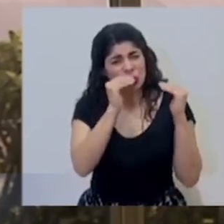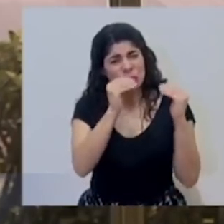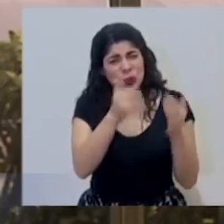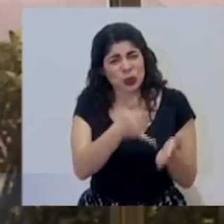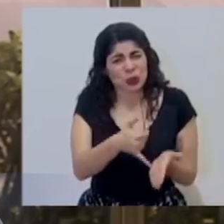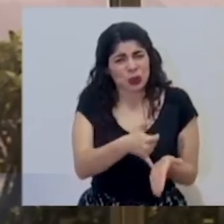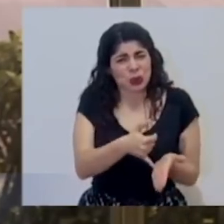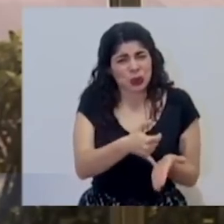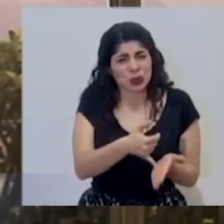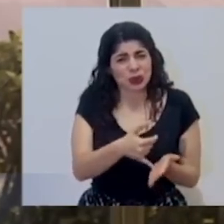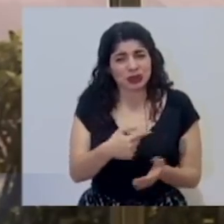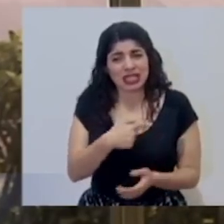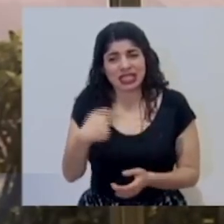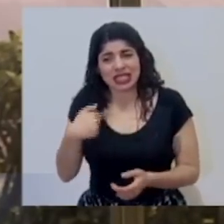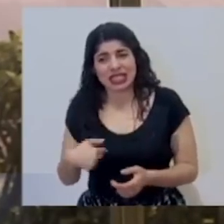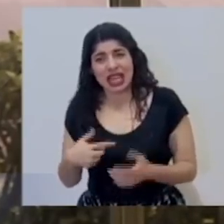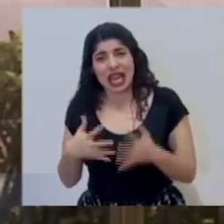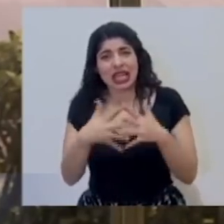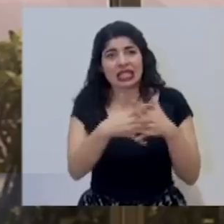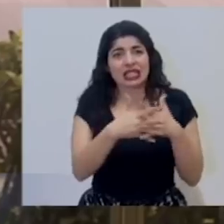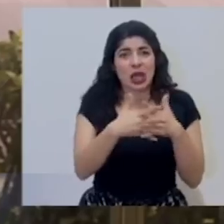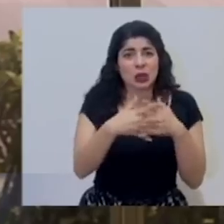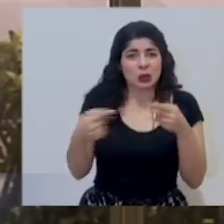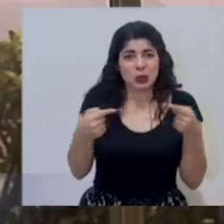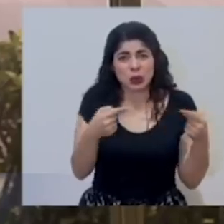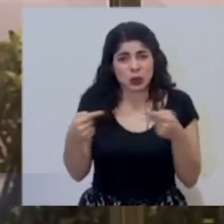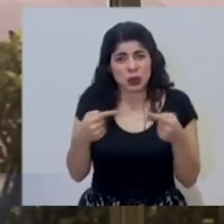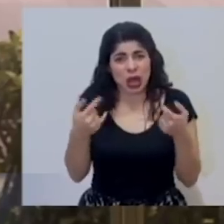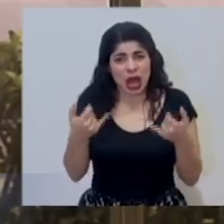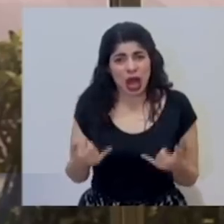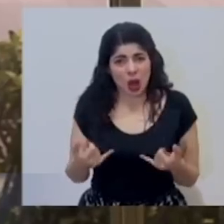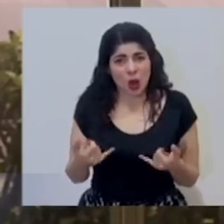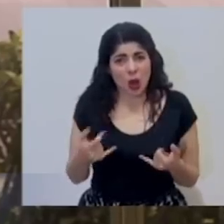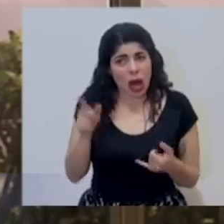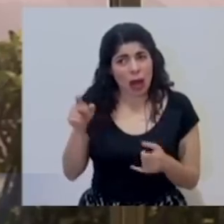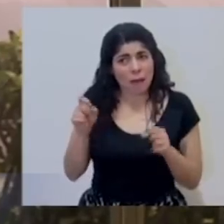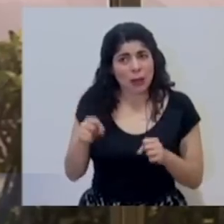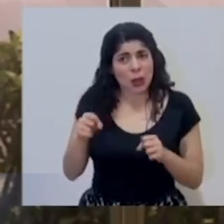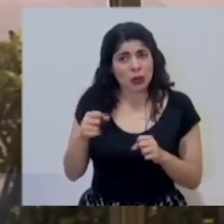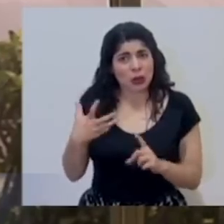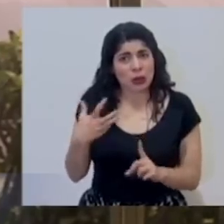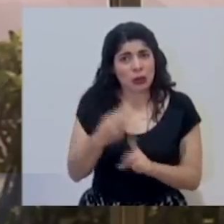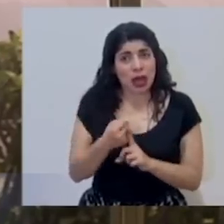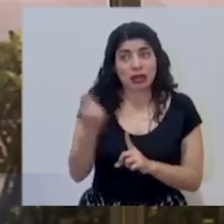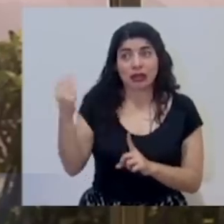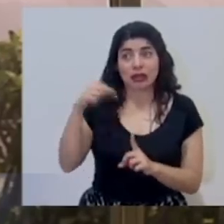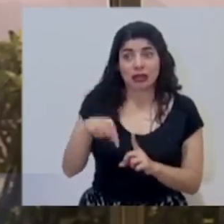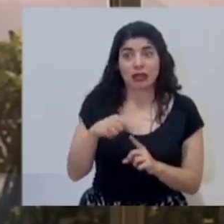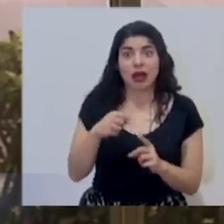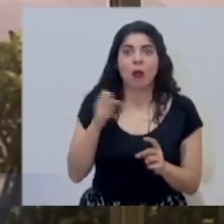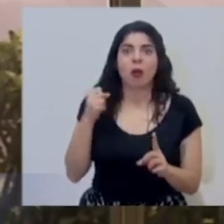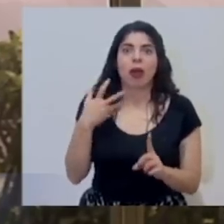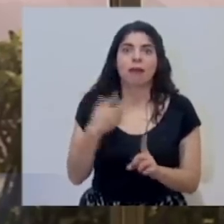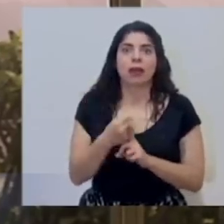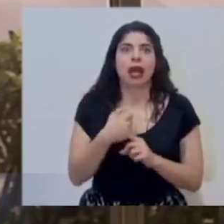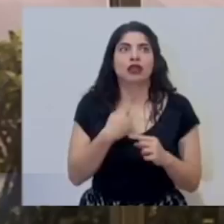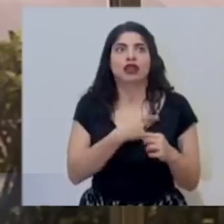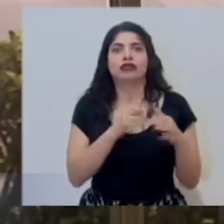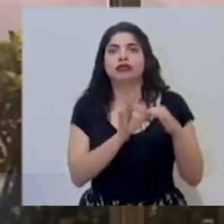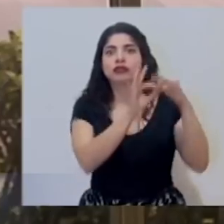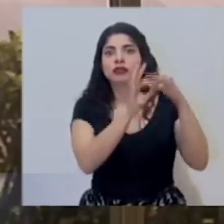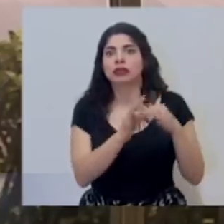hostilidad entre China y Estados Unidos en este momento y hasta dónde esto puede afectar las relaciones bilaterales del país,